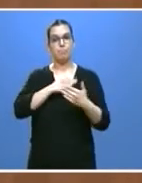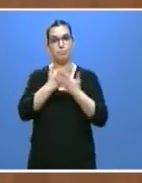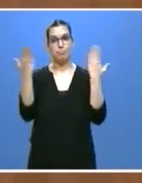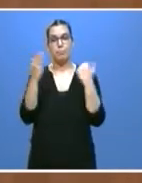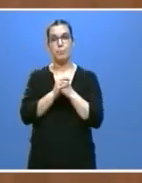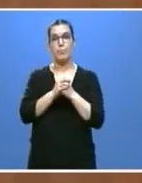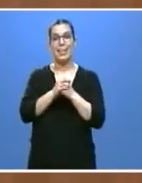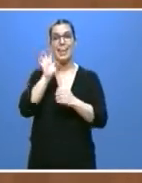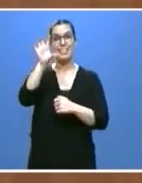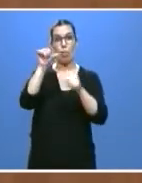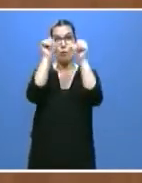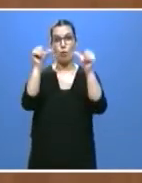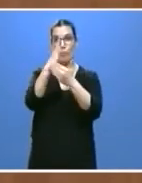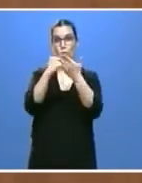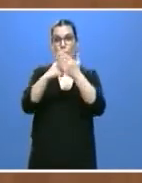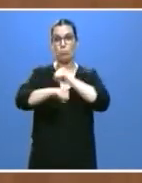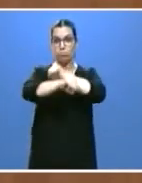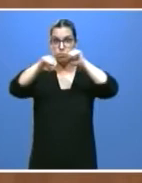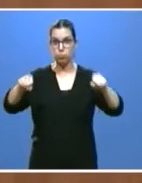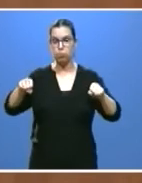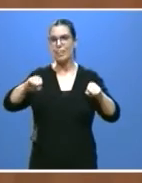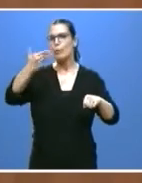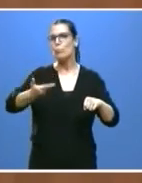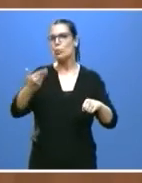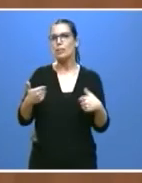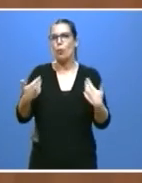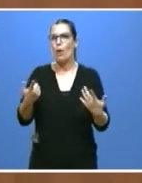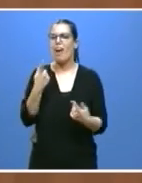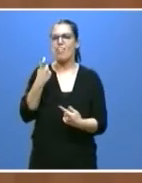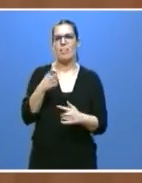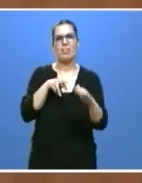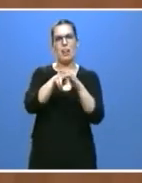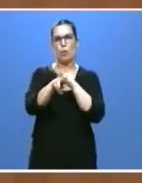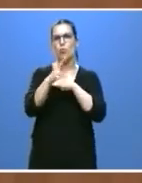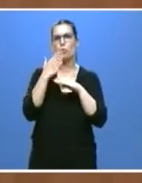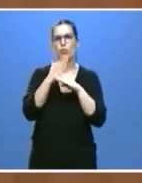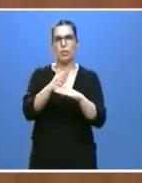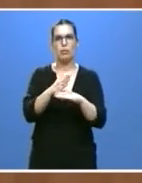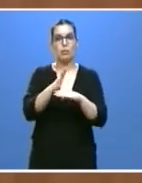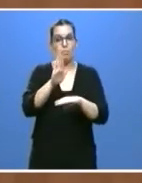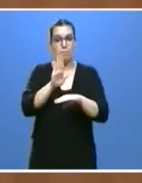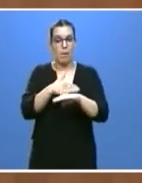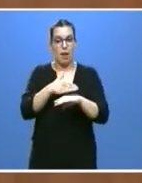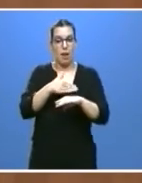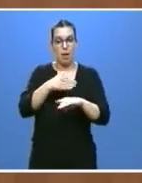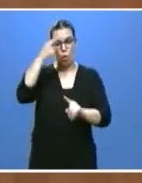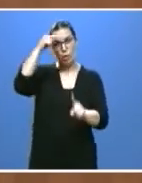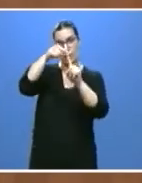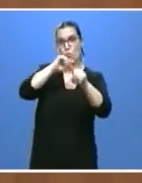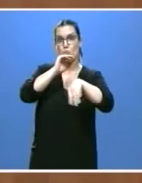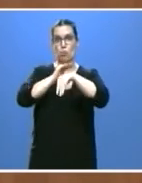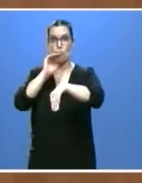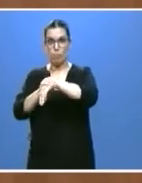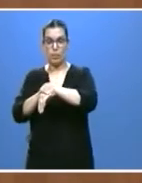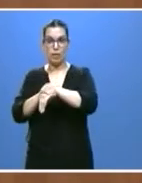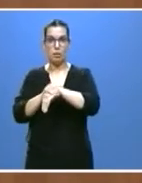Estado autonómico pasa sobre todo por tener recursos suficientes para cumplir nuestros cometidos y que esta pandemia